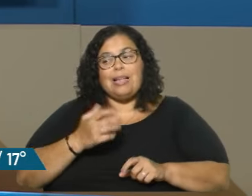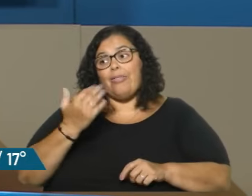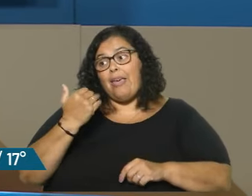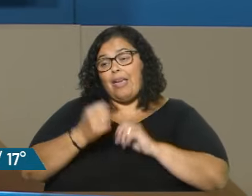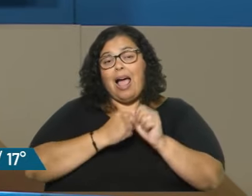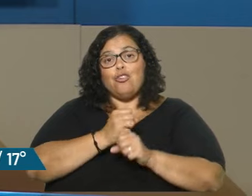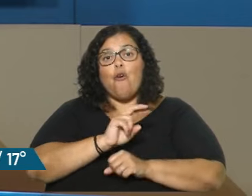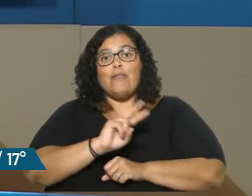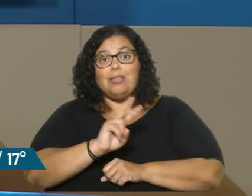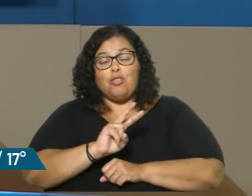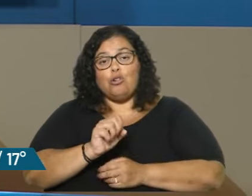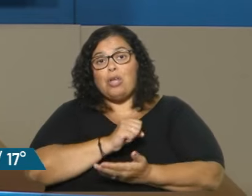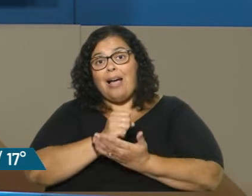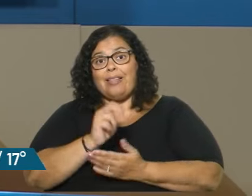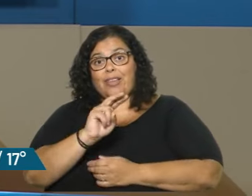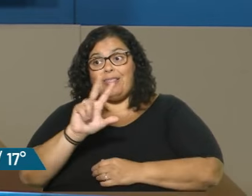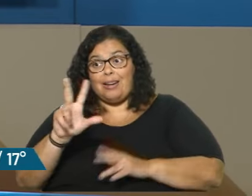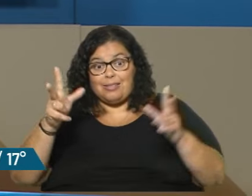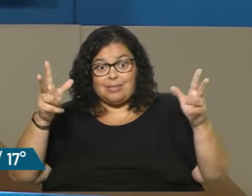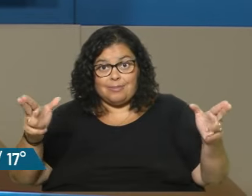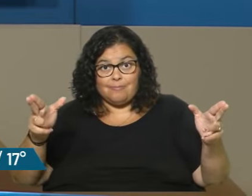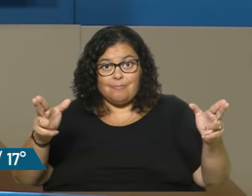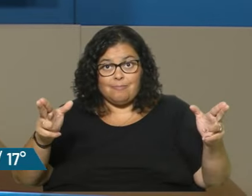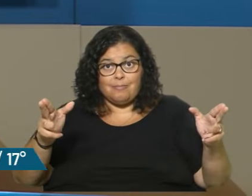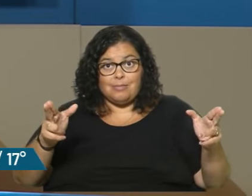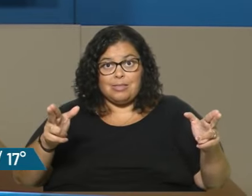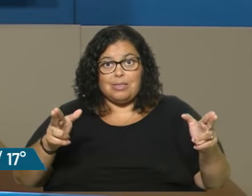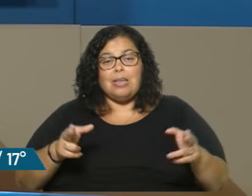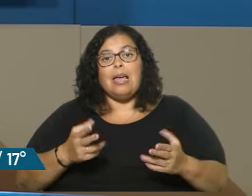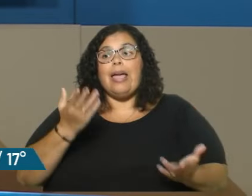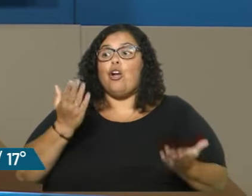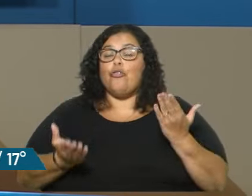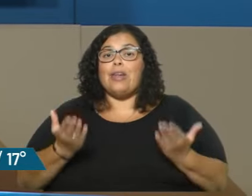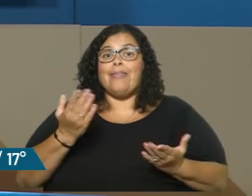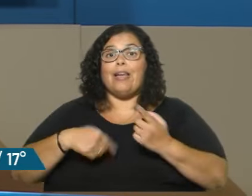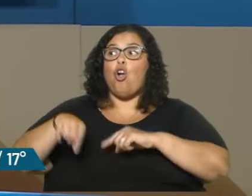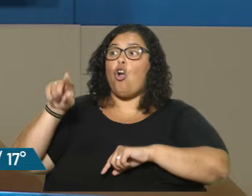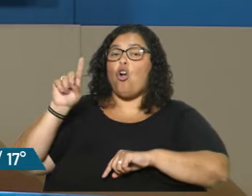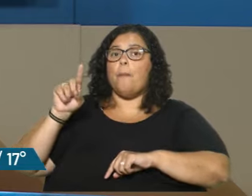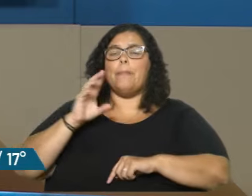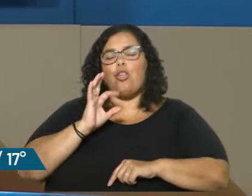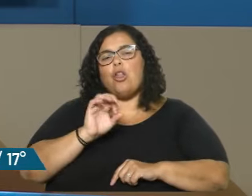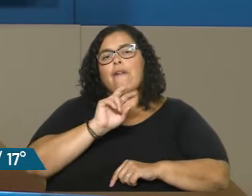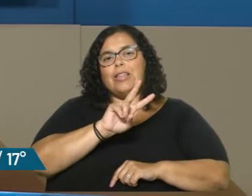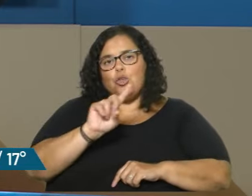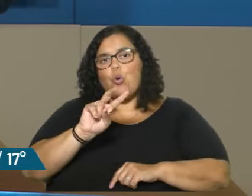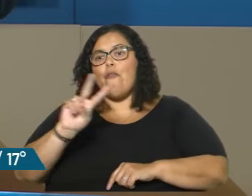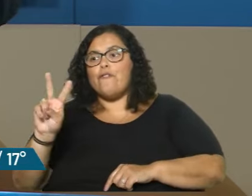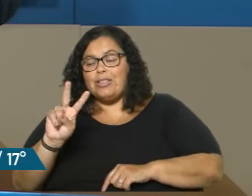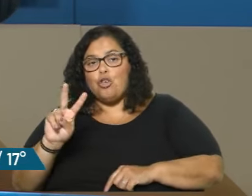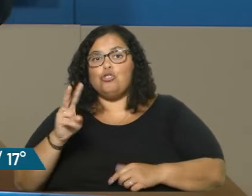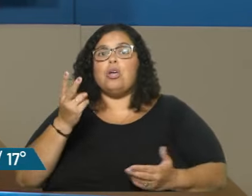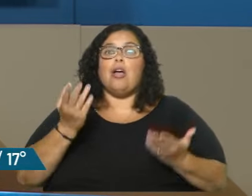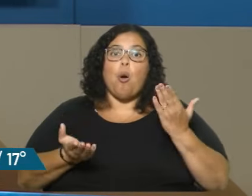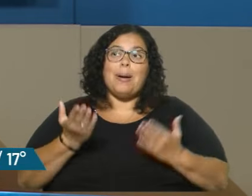y el 2023, ¿verdad? En contraste con el 2020. Perdón, 2021-2022, en